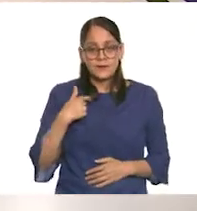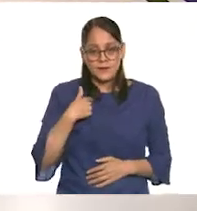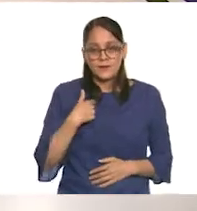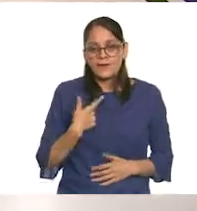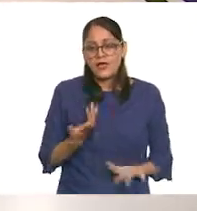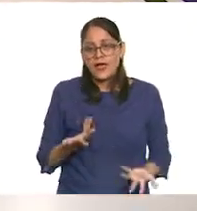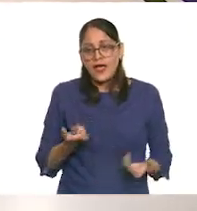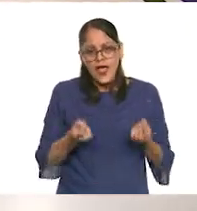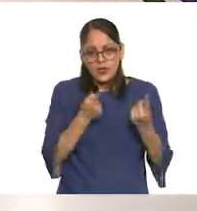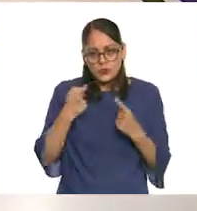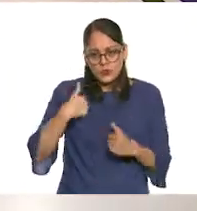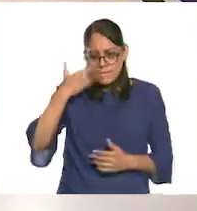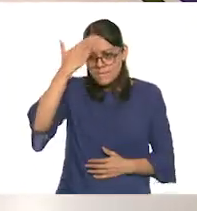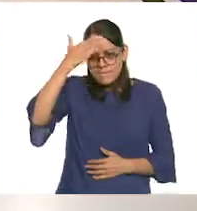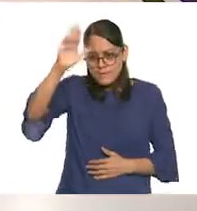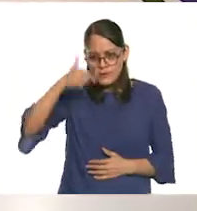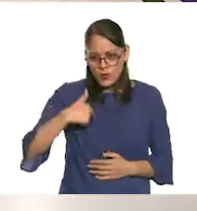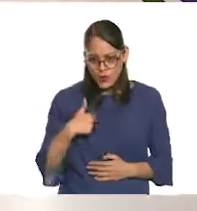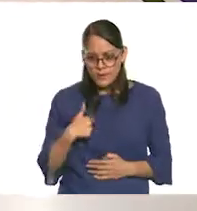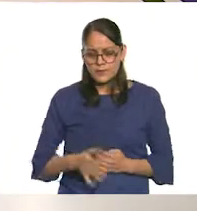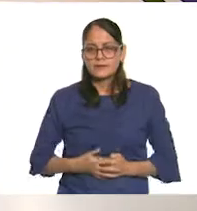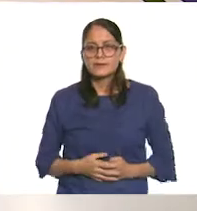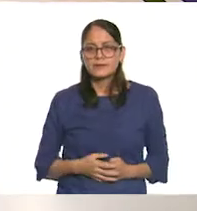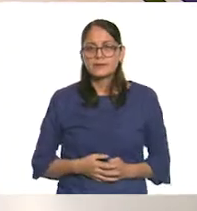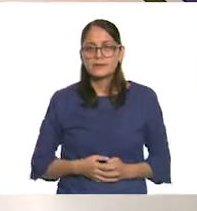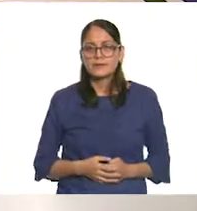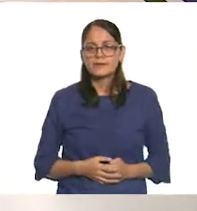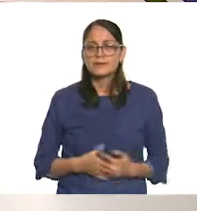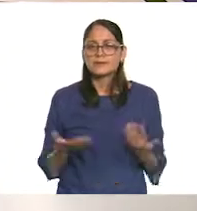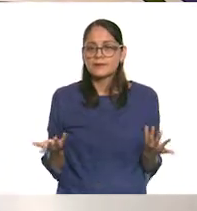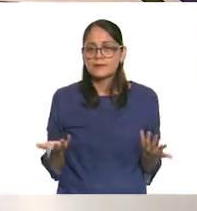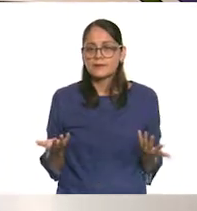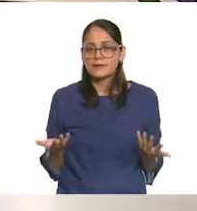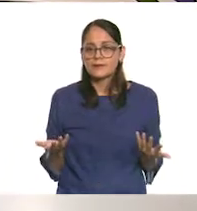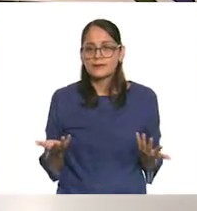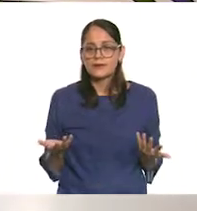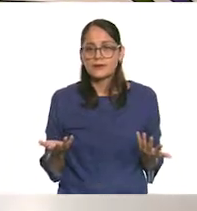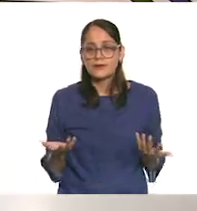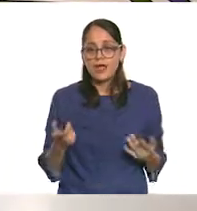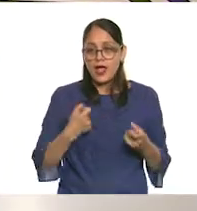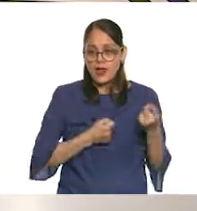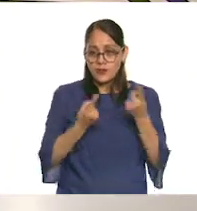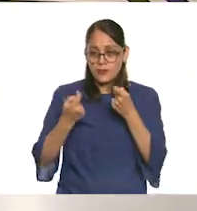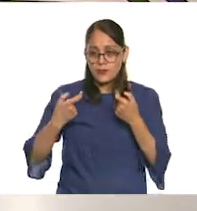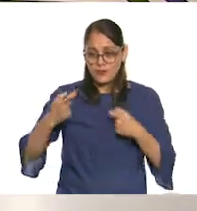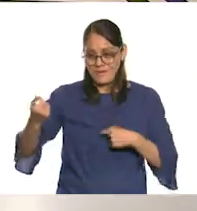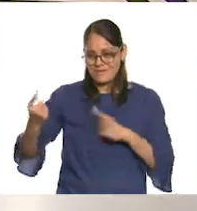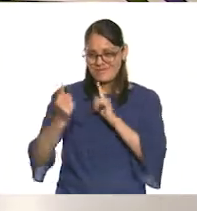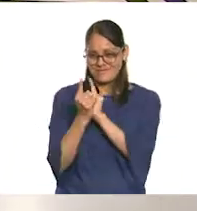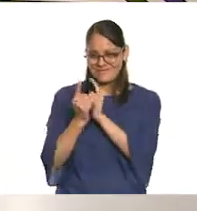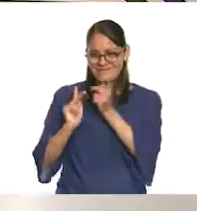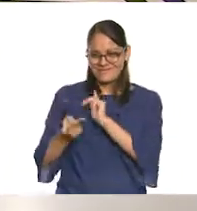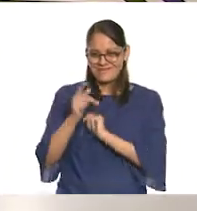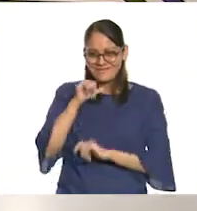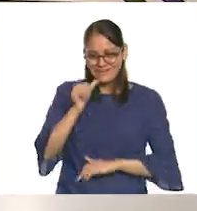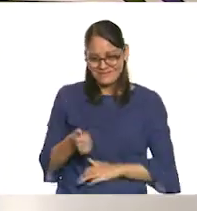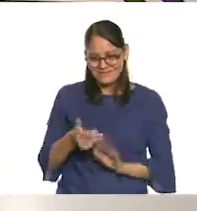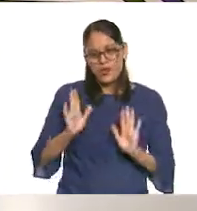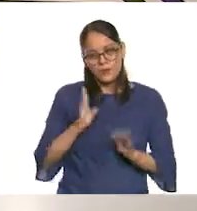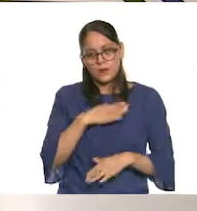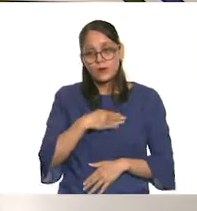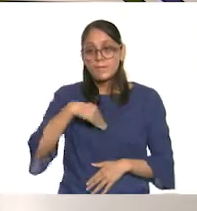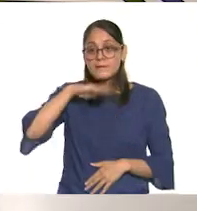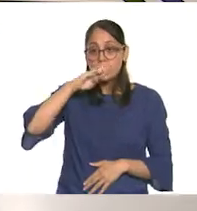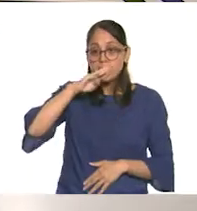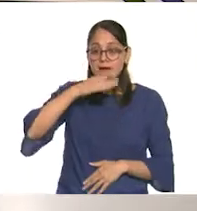para los que no me conocen muy bien, que no han podido platicar conmigo, les platico que mi